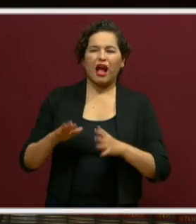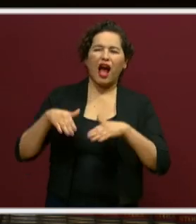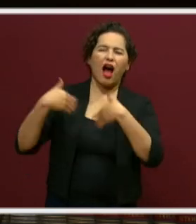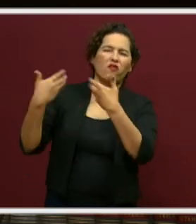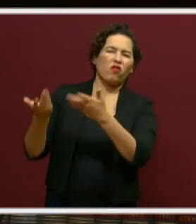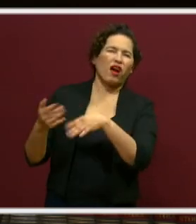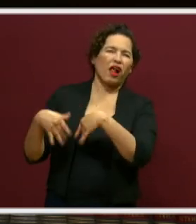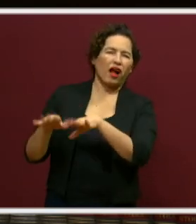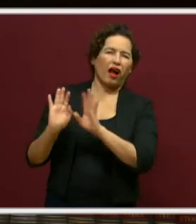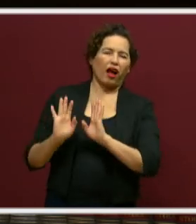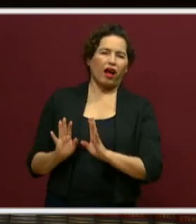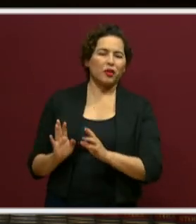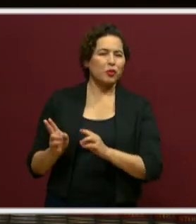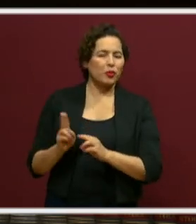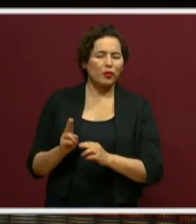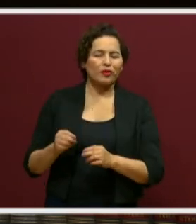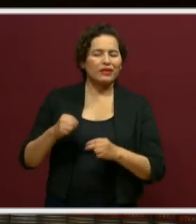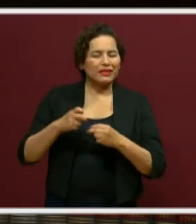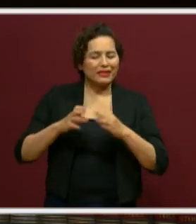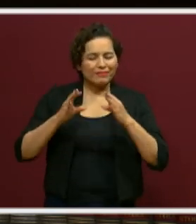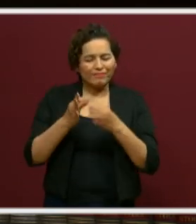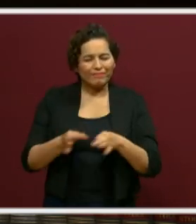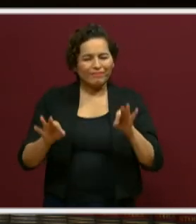de nosotros mismos. Eso es lo fundamental.